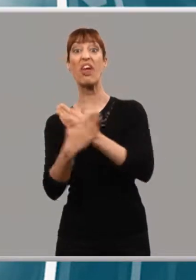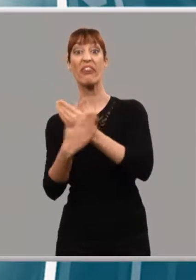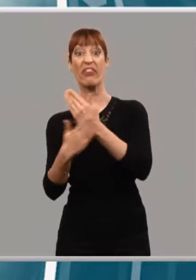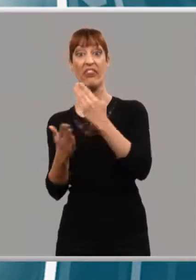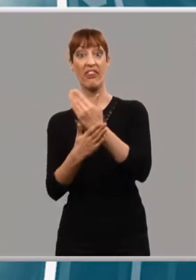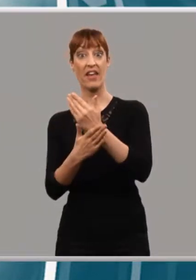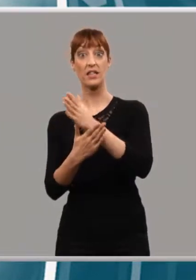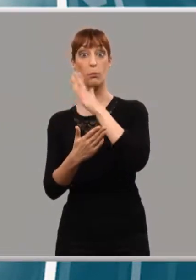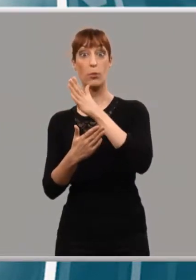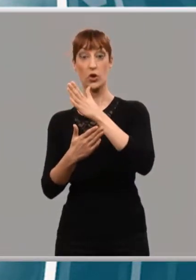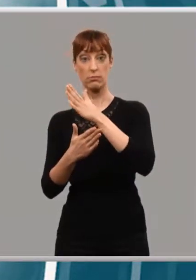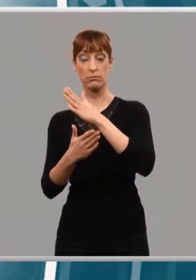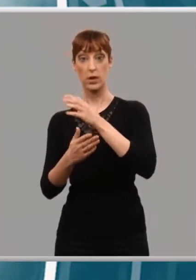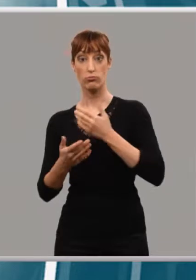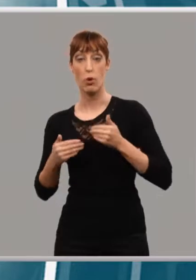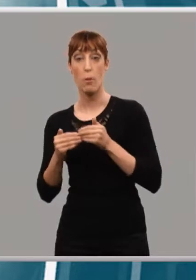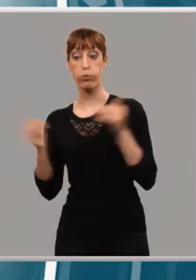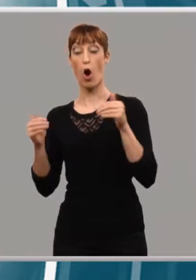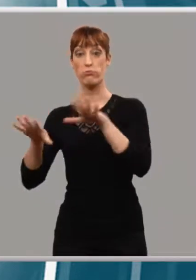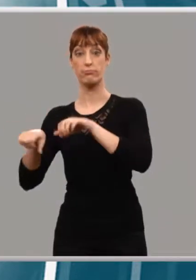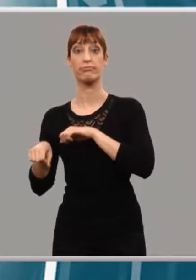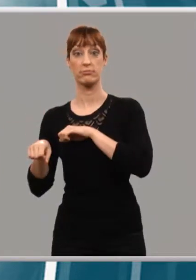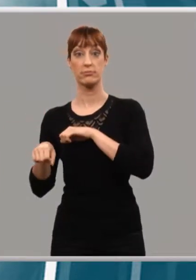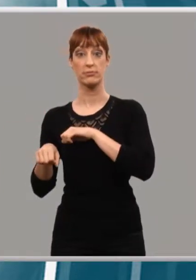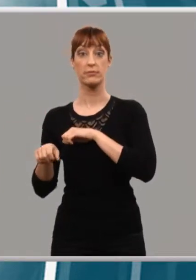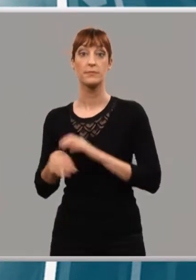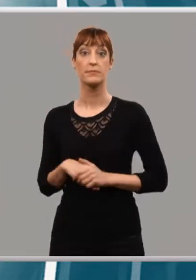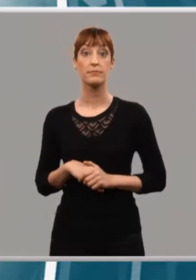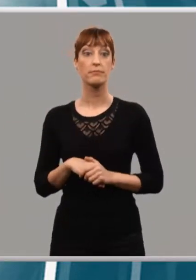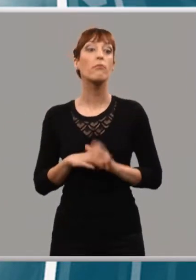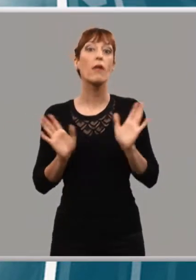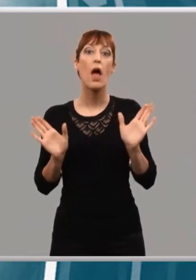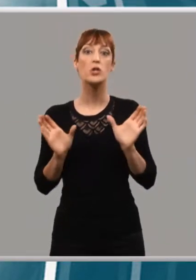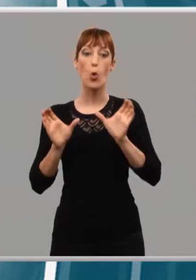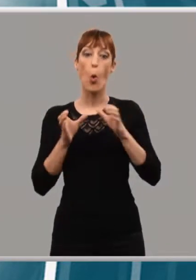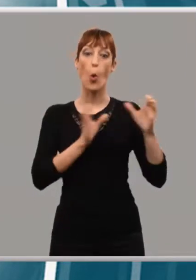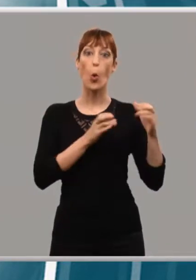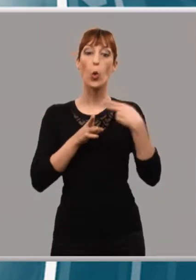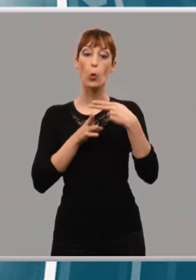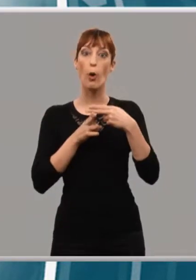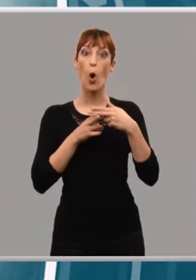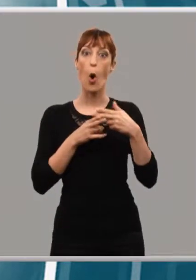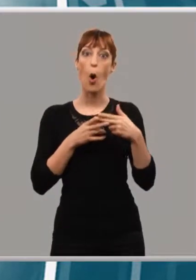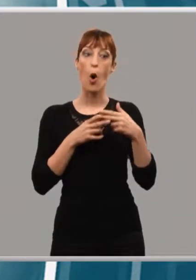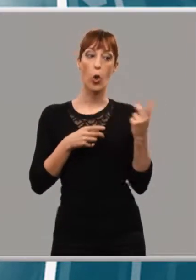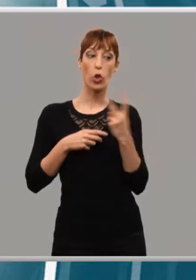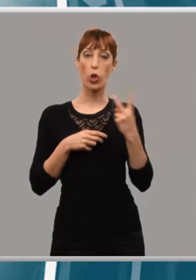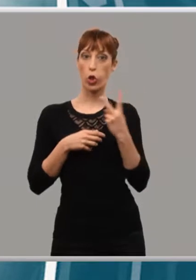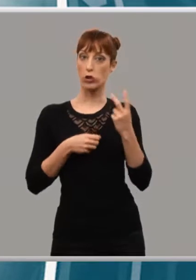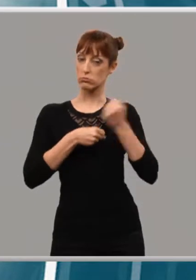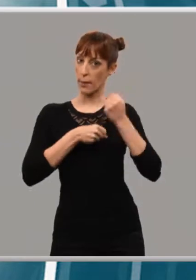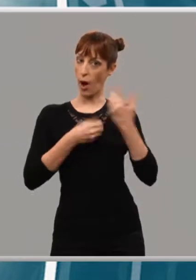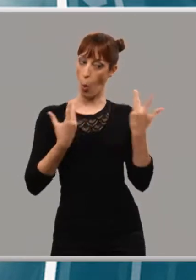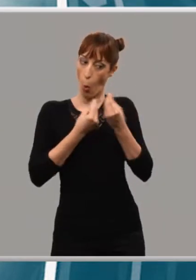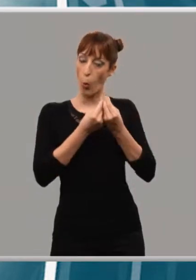recién aterrizado en su cargo. Bueno, es una coalición, vamos a trabajar por la ciudad. Creo que para